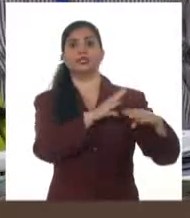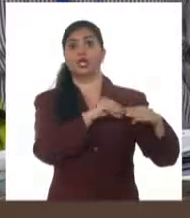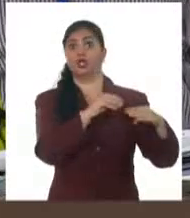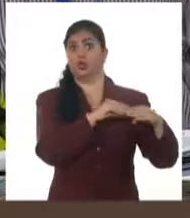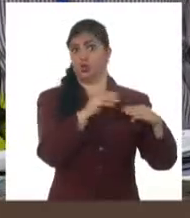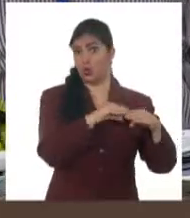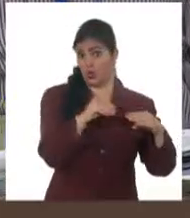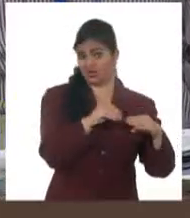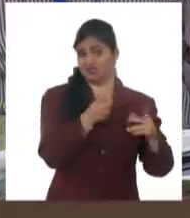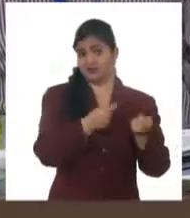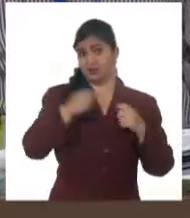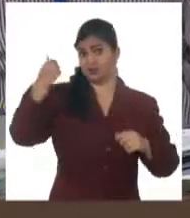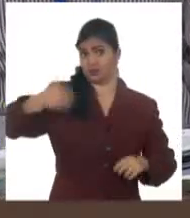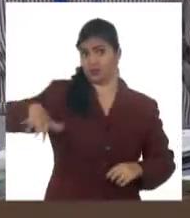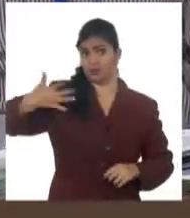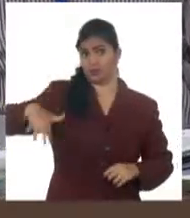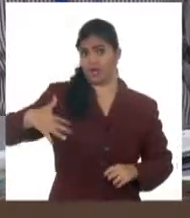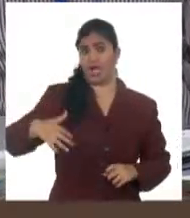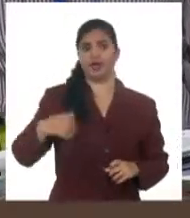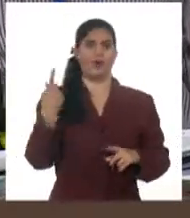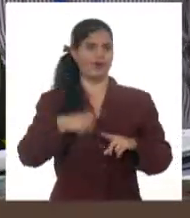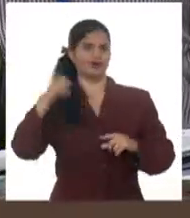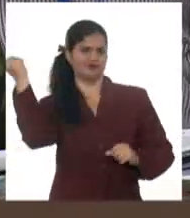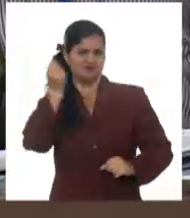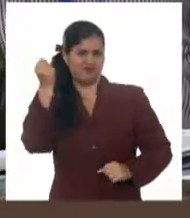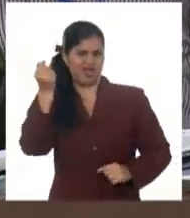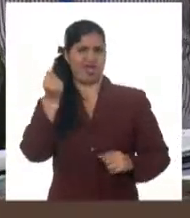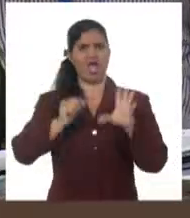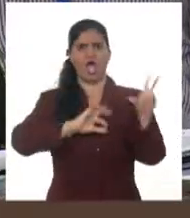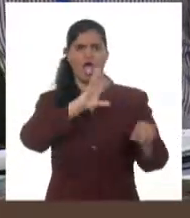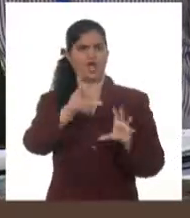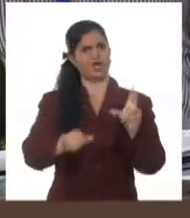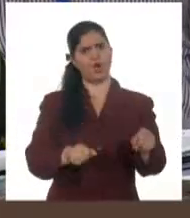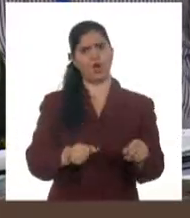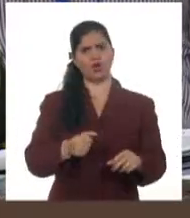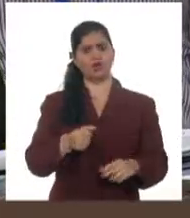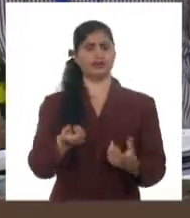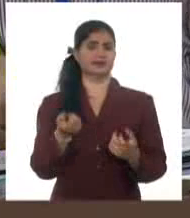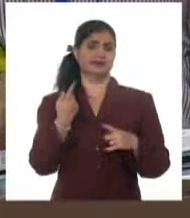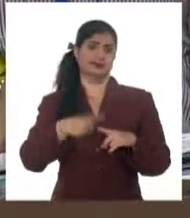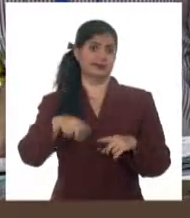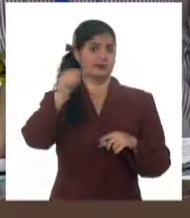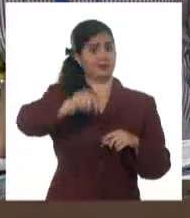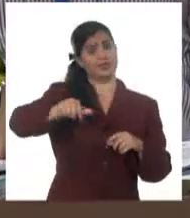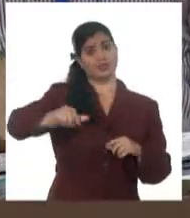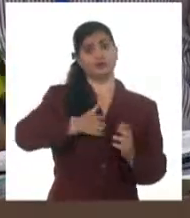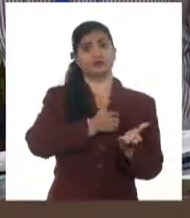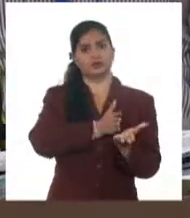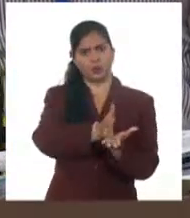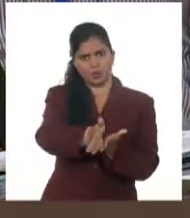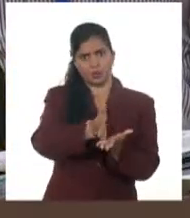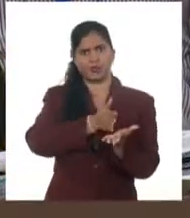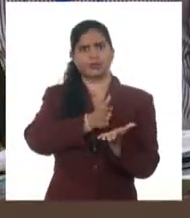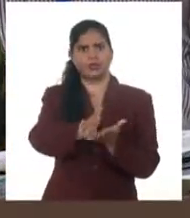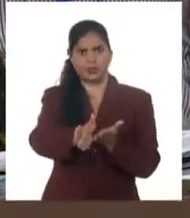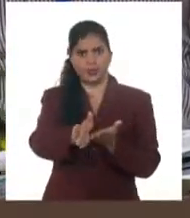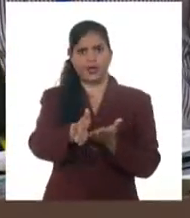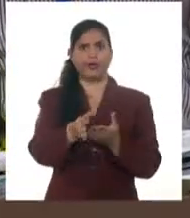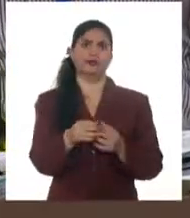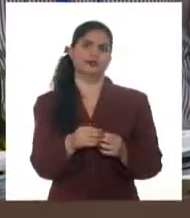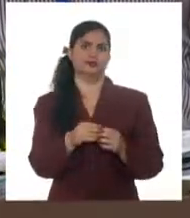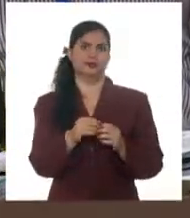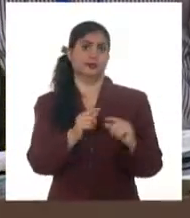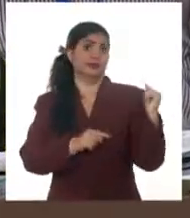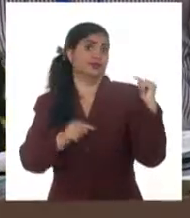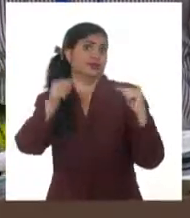están asociados a hechos violentos, robos con violencia, personas que siguen, que siguen a través fundamentalmente de las redes sociales